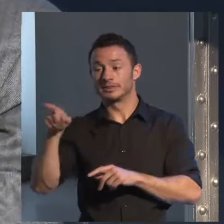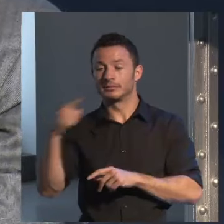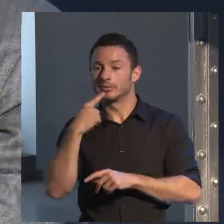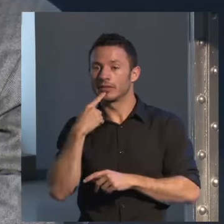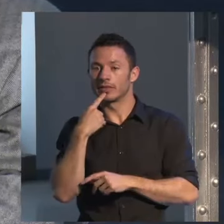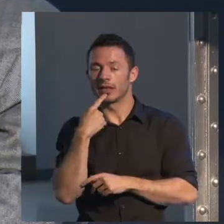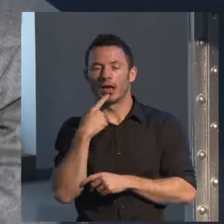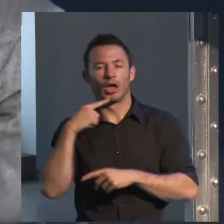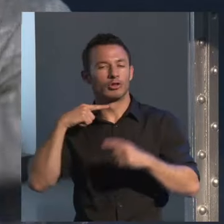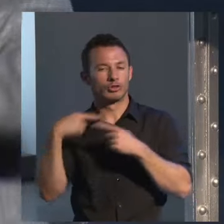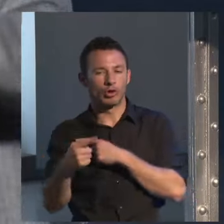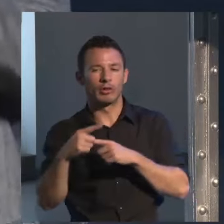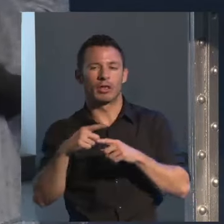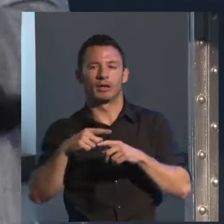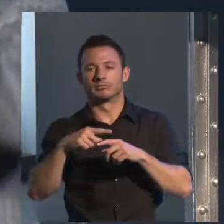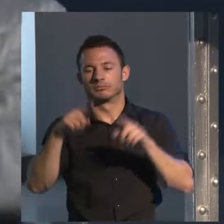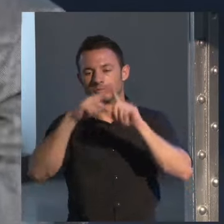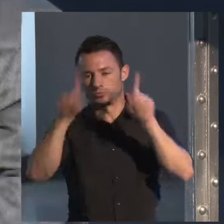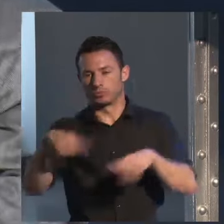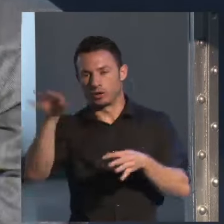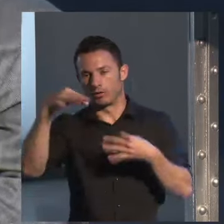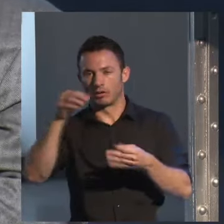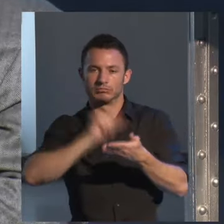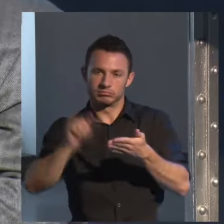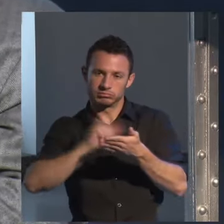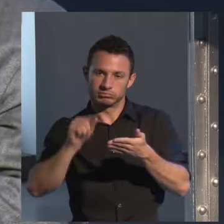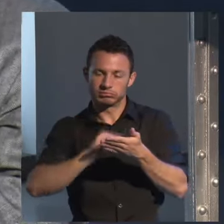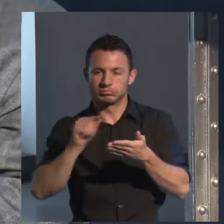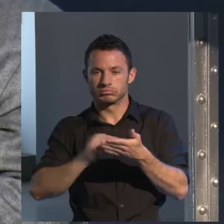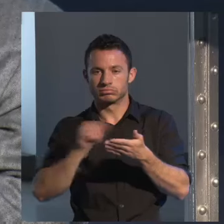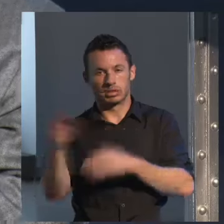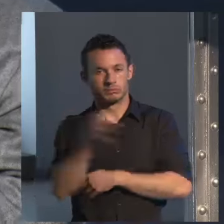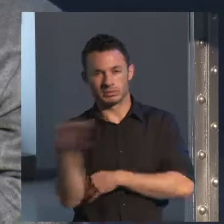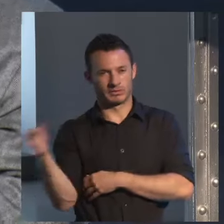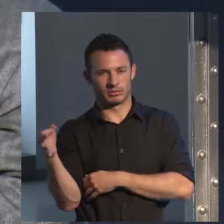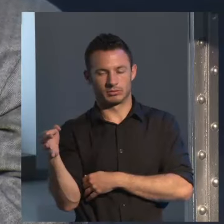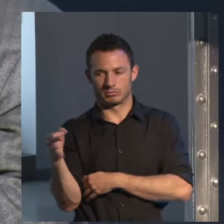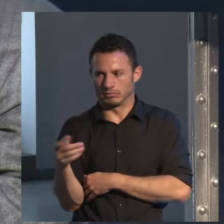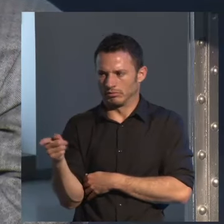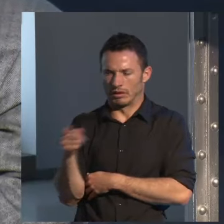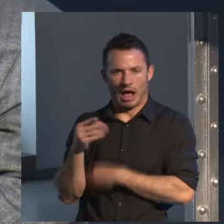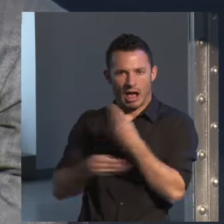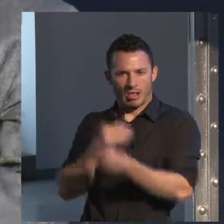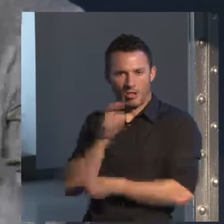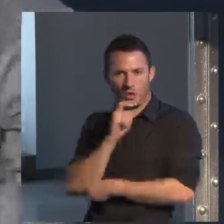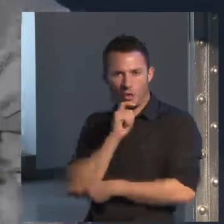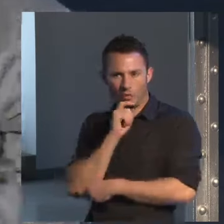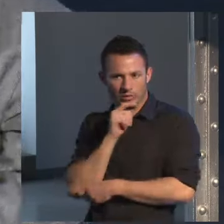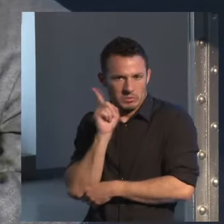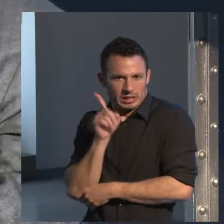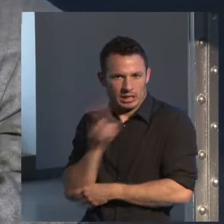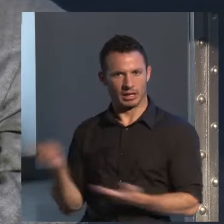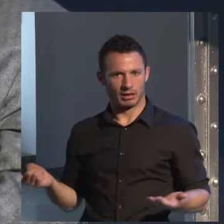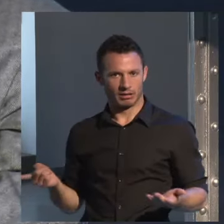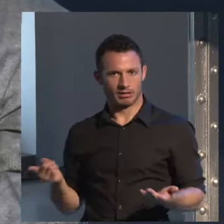de una cuartilla, una cuartilla y media que es perfecta. Y yo decía, bueno, ¿cómo es posible hacer eso? Eso es mentira.